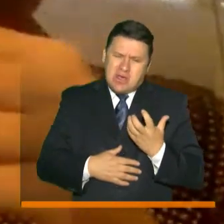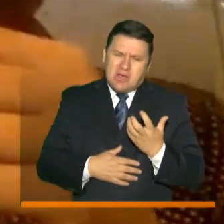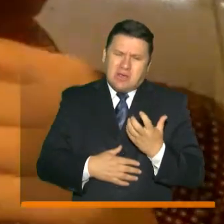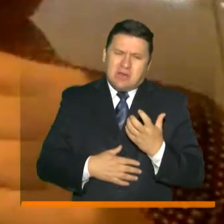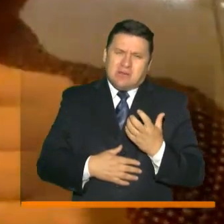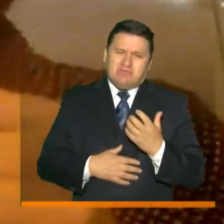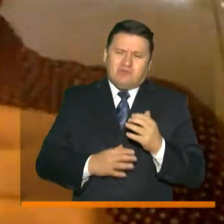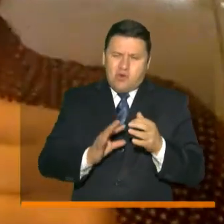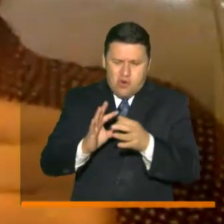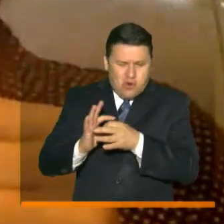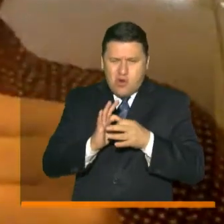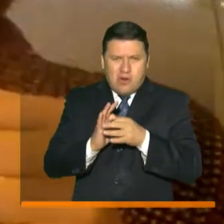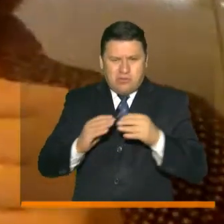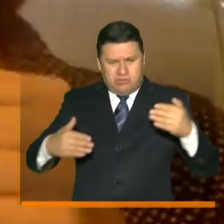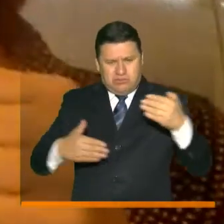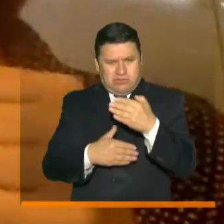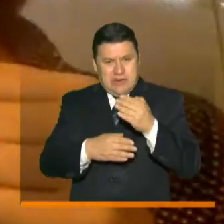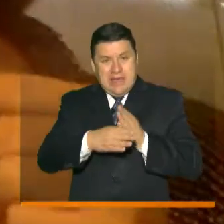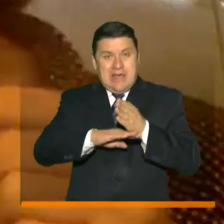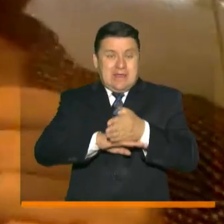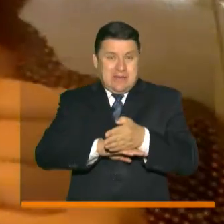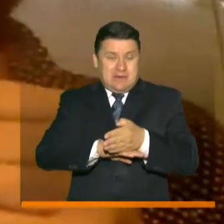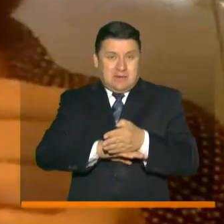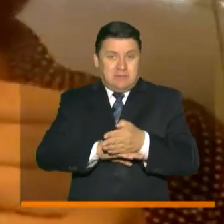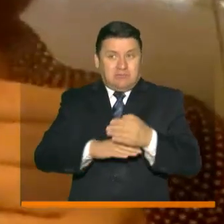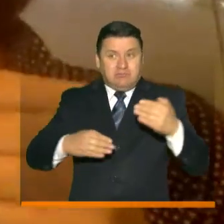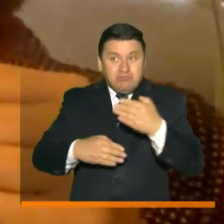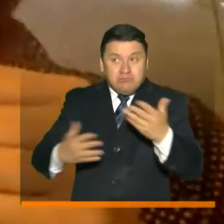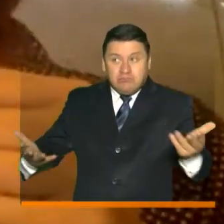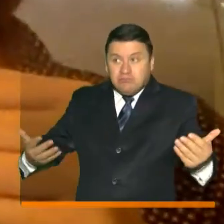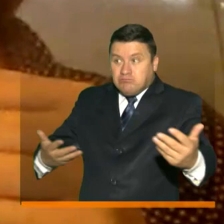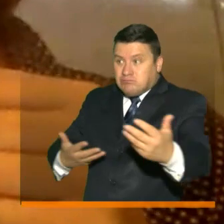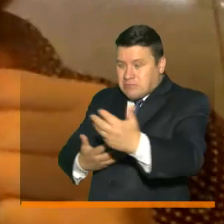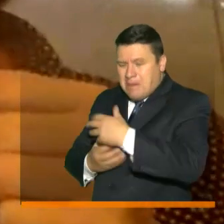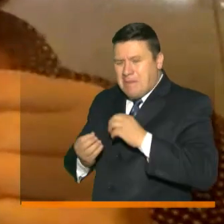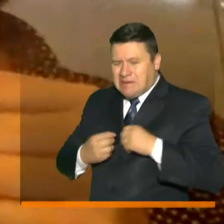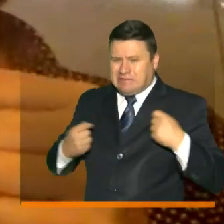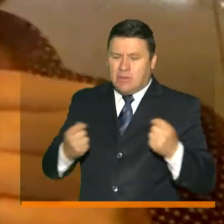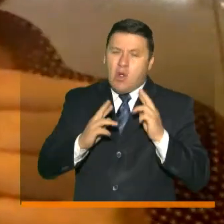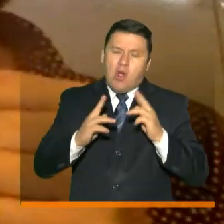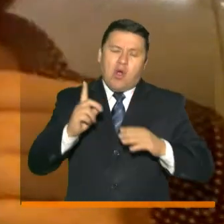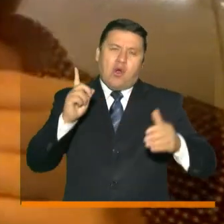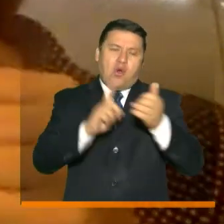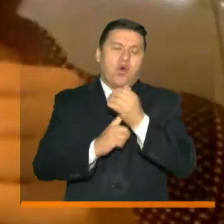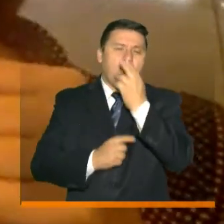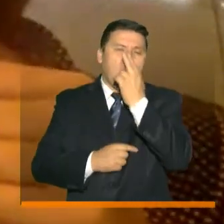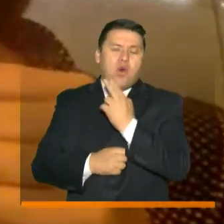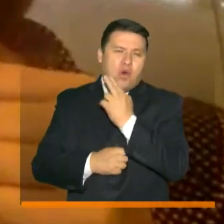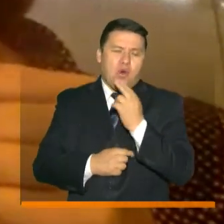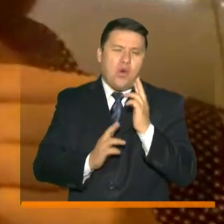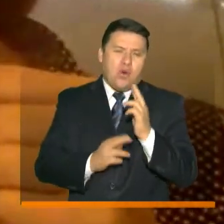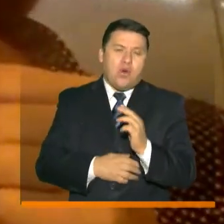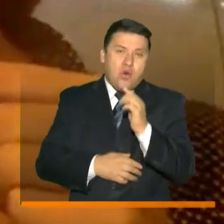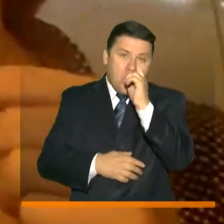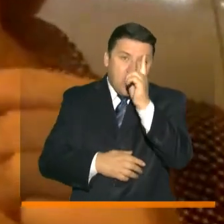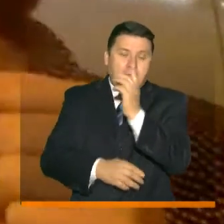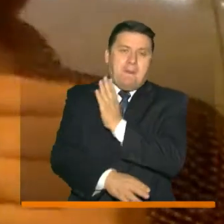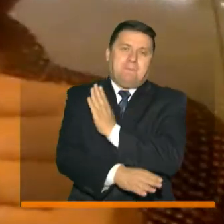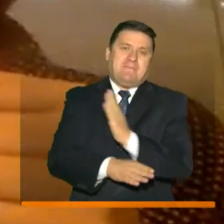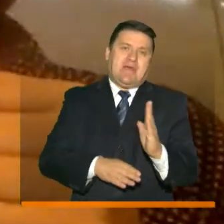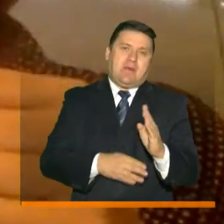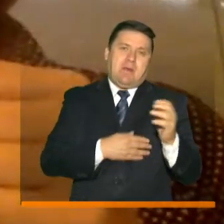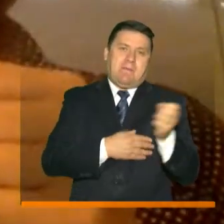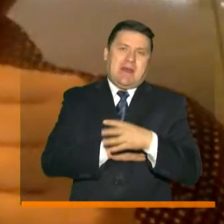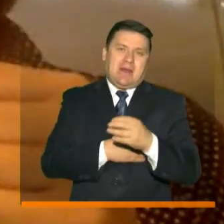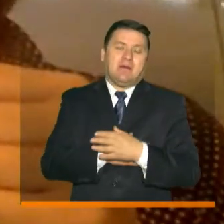unidos a través de la solidaridad y a un clic de distancia vamos a lograr cumplirla. Un millón de